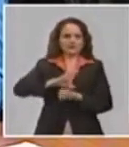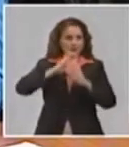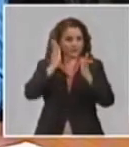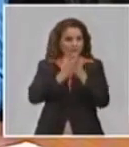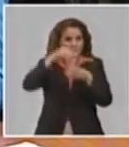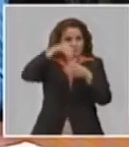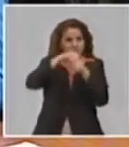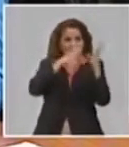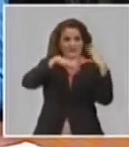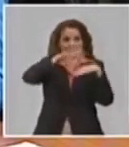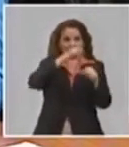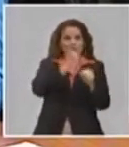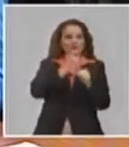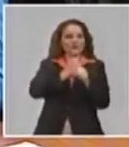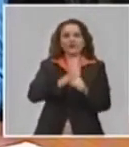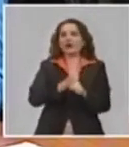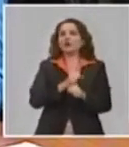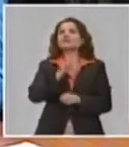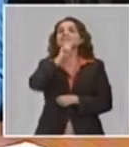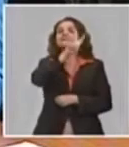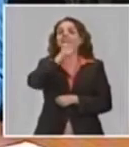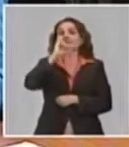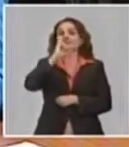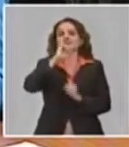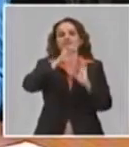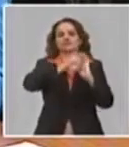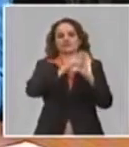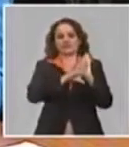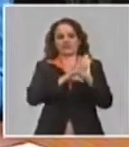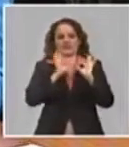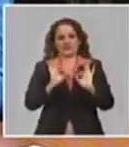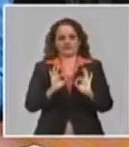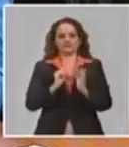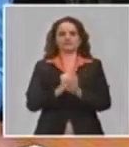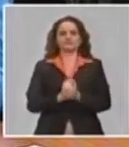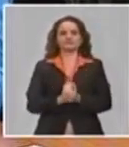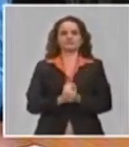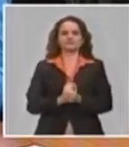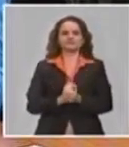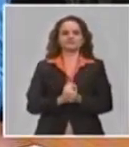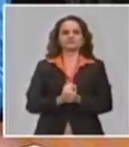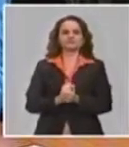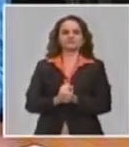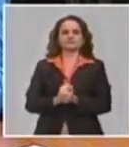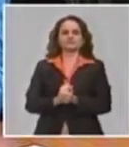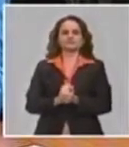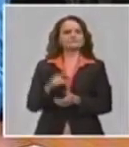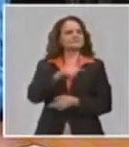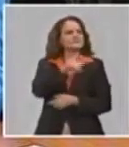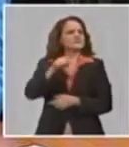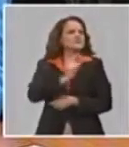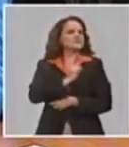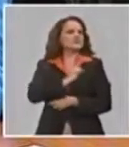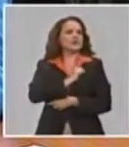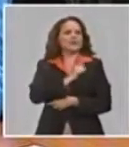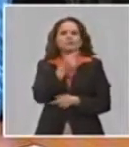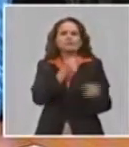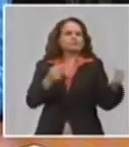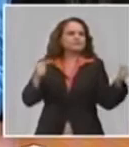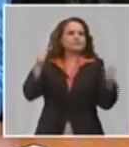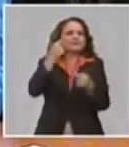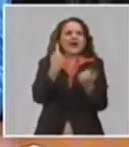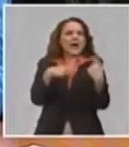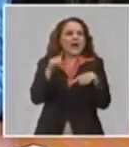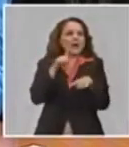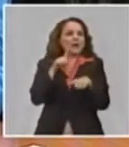Ministerio de Trabajo tiene implementadas 36 medidas. Aquí yo quisiera empezar ratificando algo que hemos hablado en